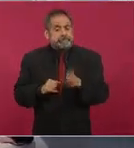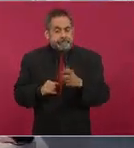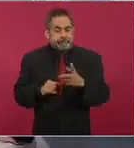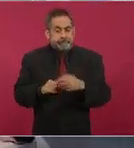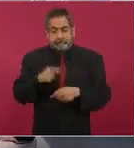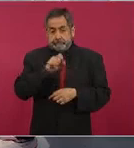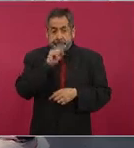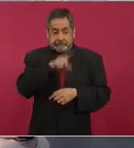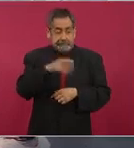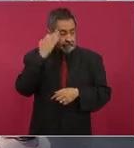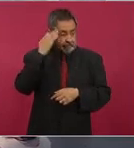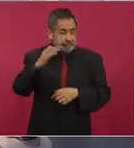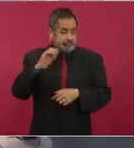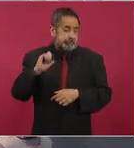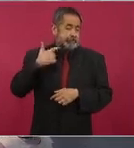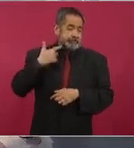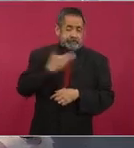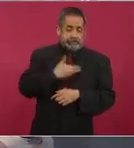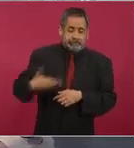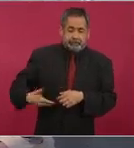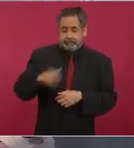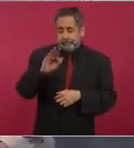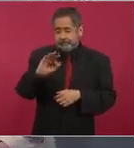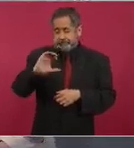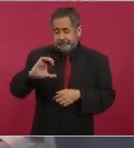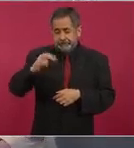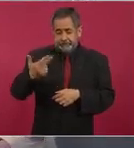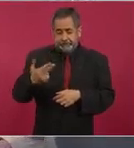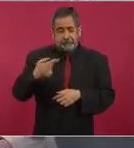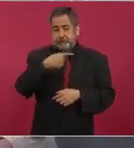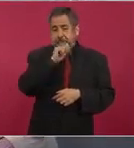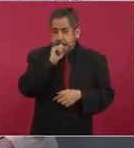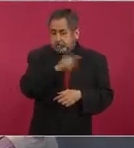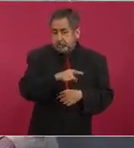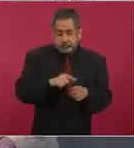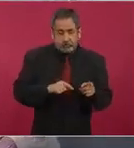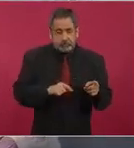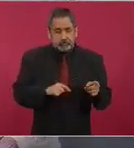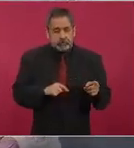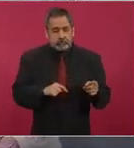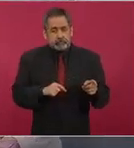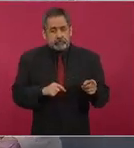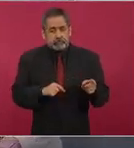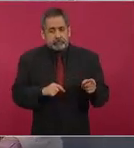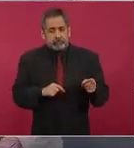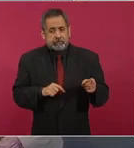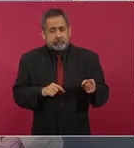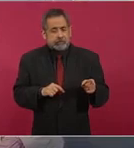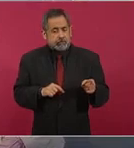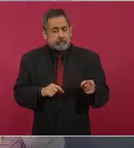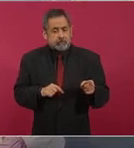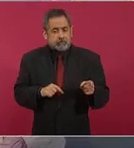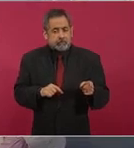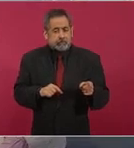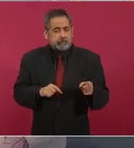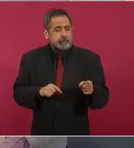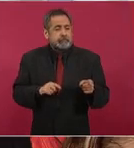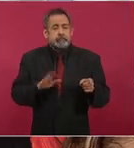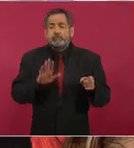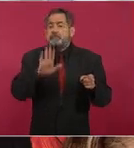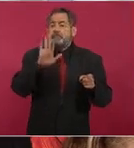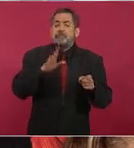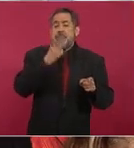ese sexenio con todo y que también se hizo una aparente